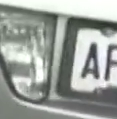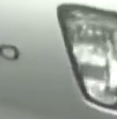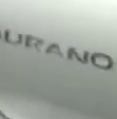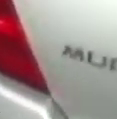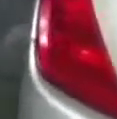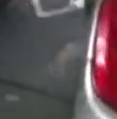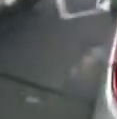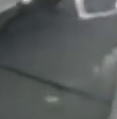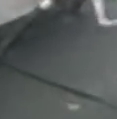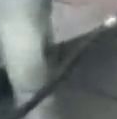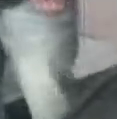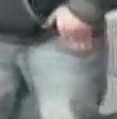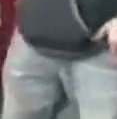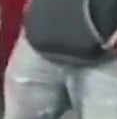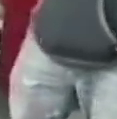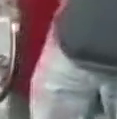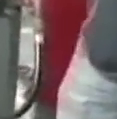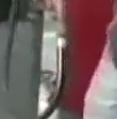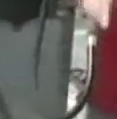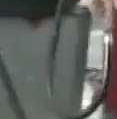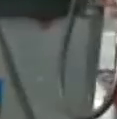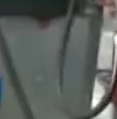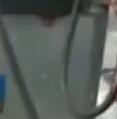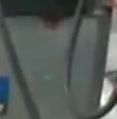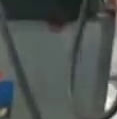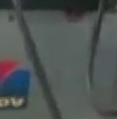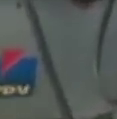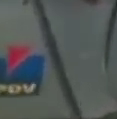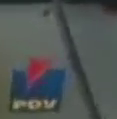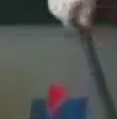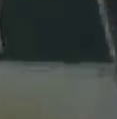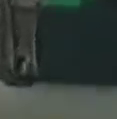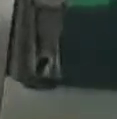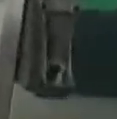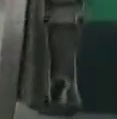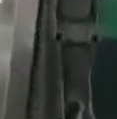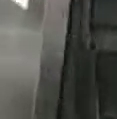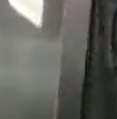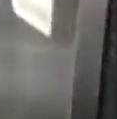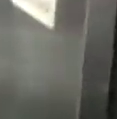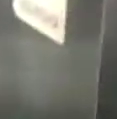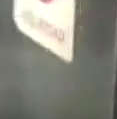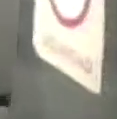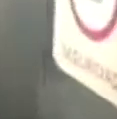Y procede a realizar el despacho.